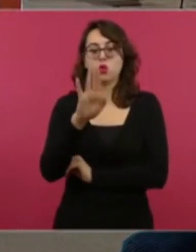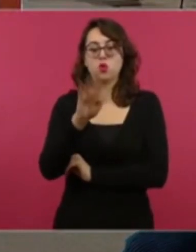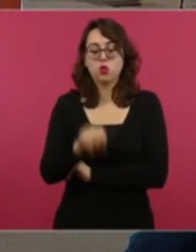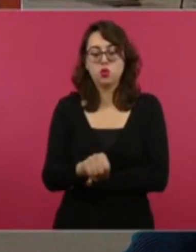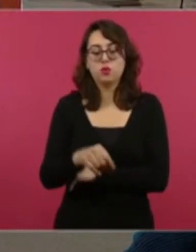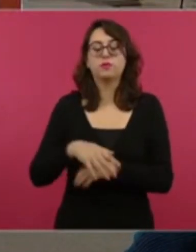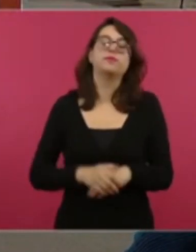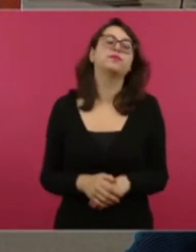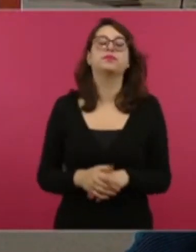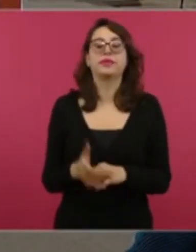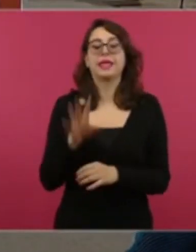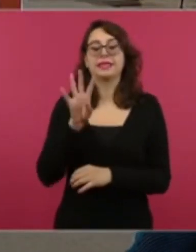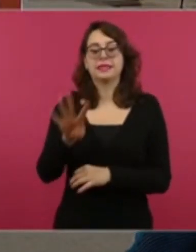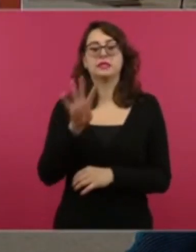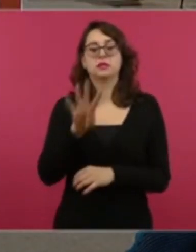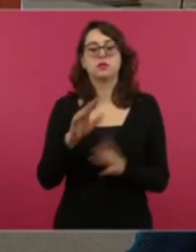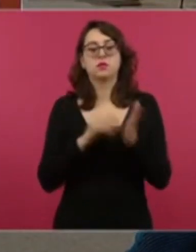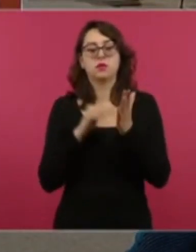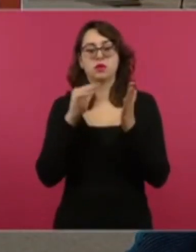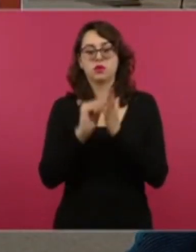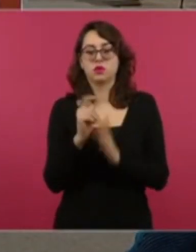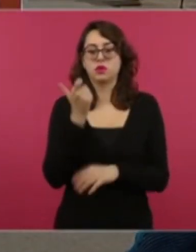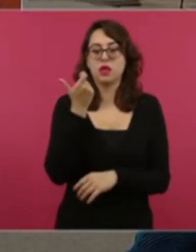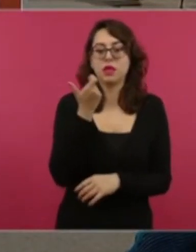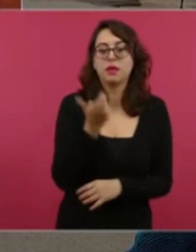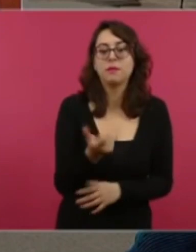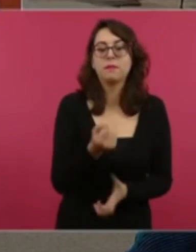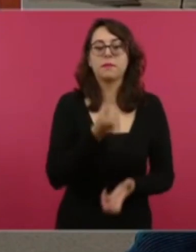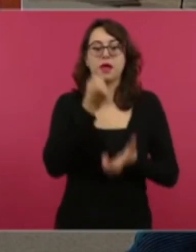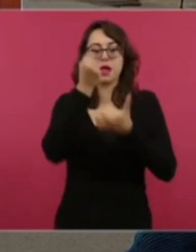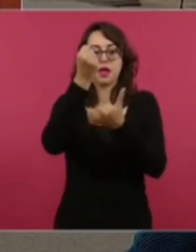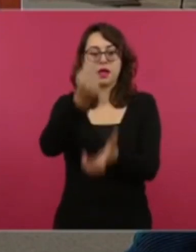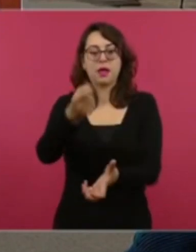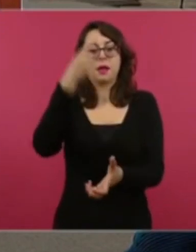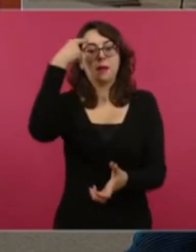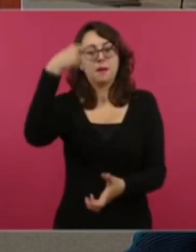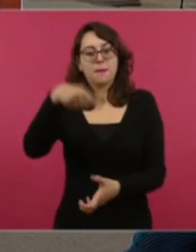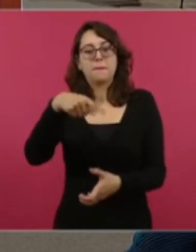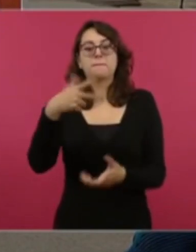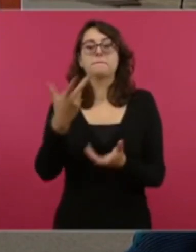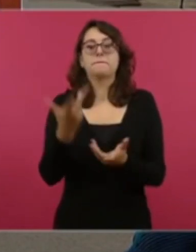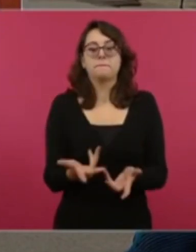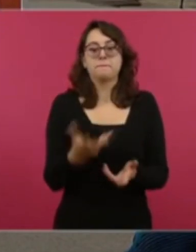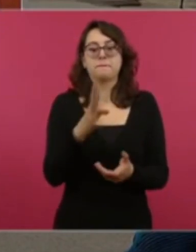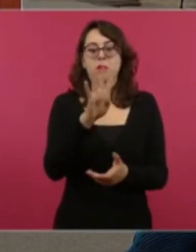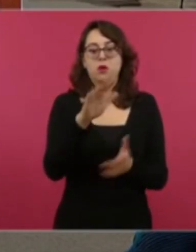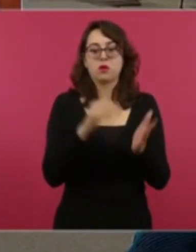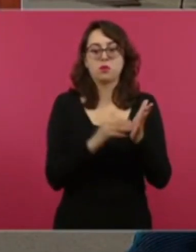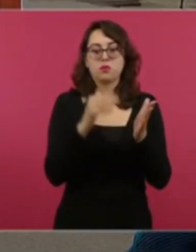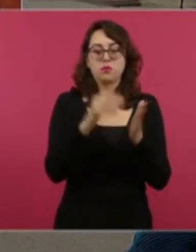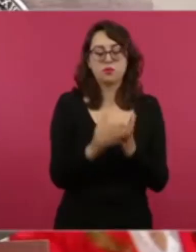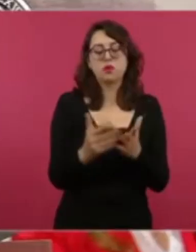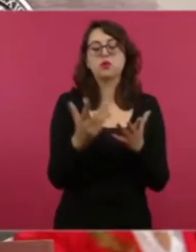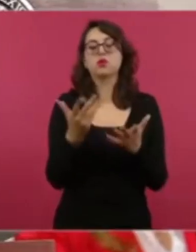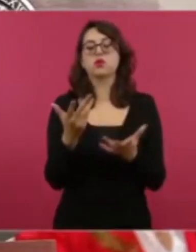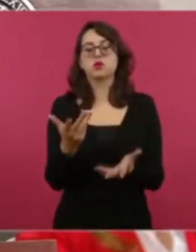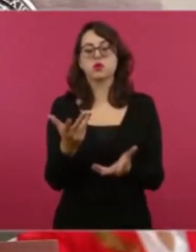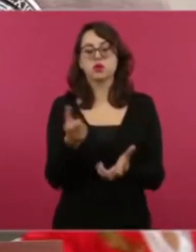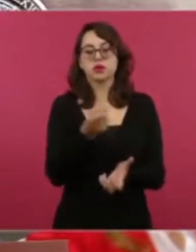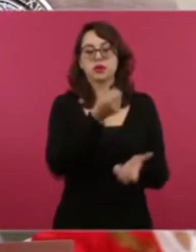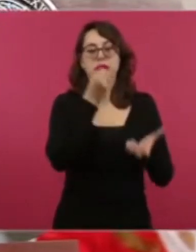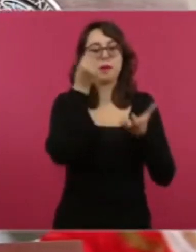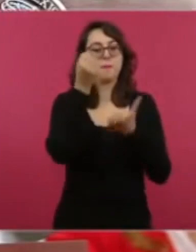millones de pesos en Tijosuco, de los cuales 15 millones son en calles, 4 millones, que es importantísima esta